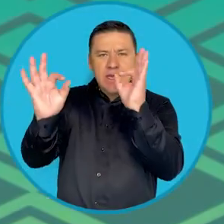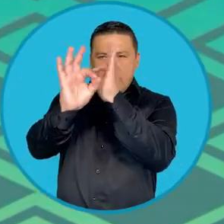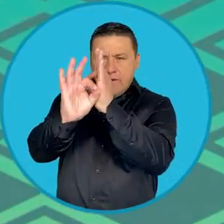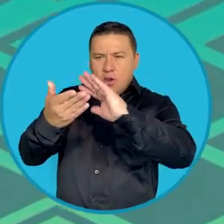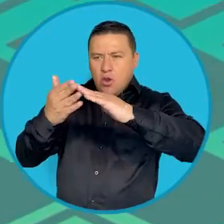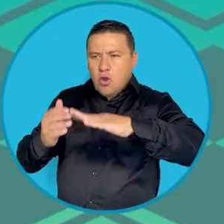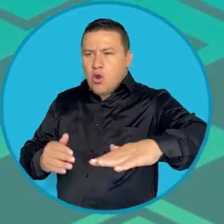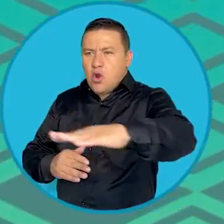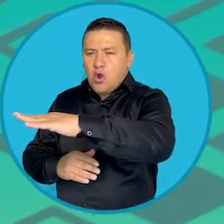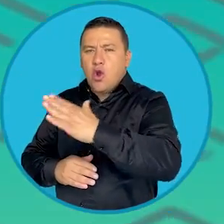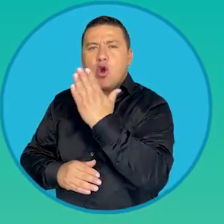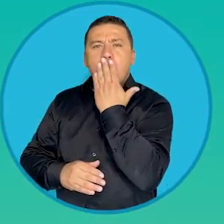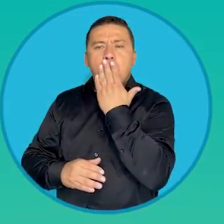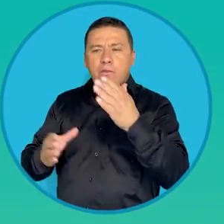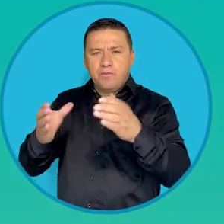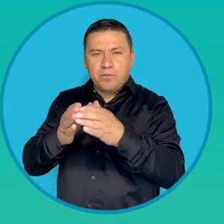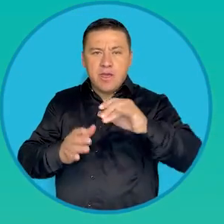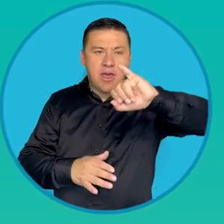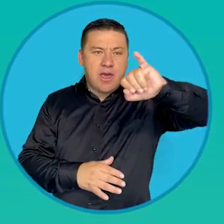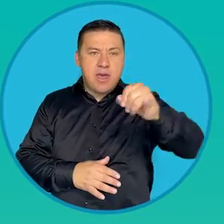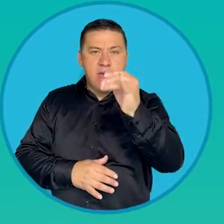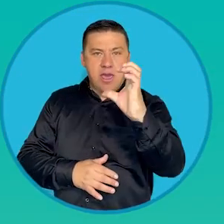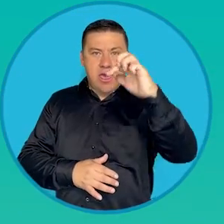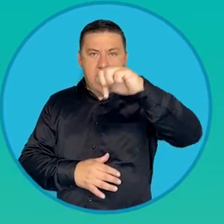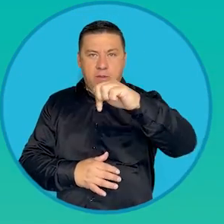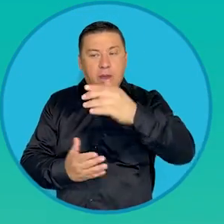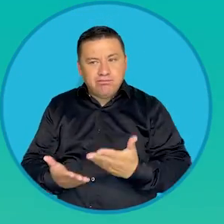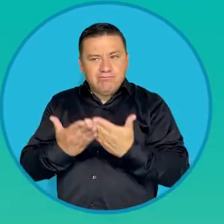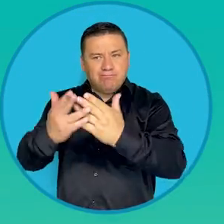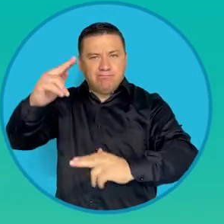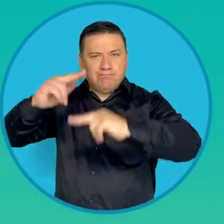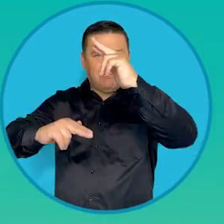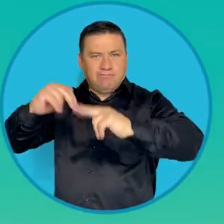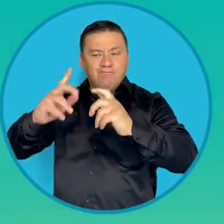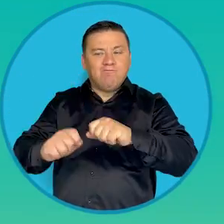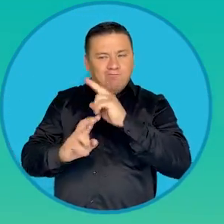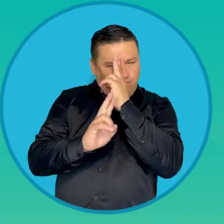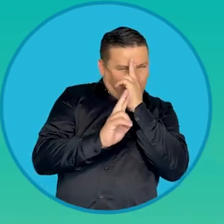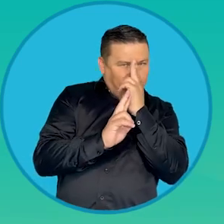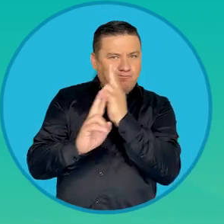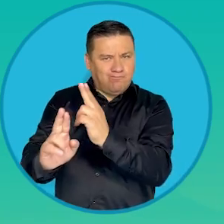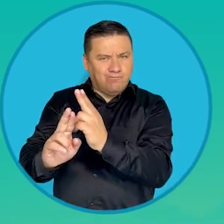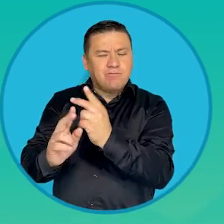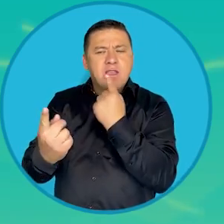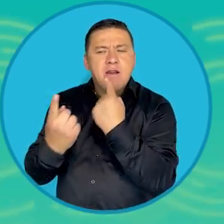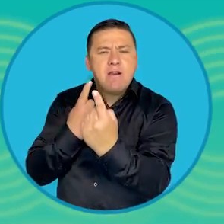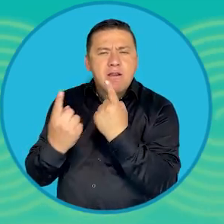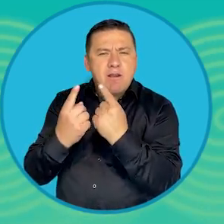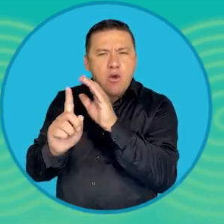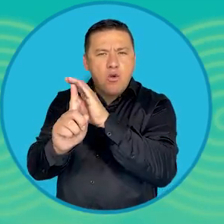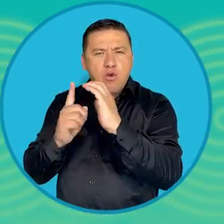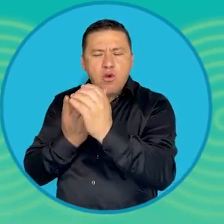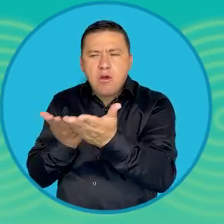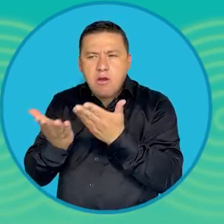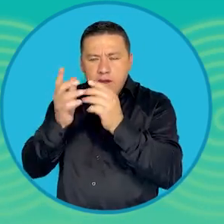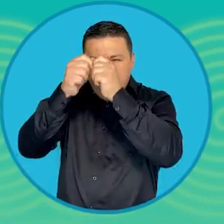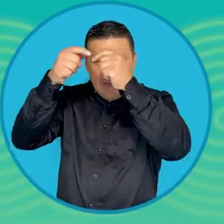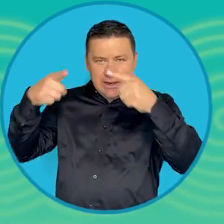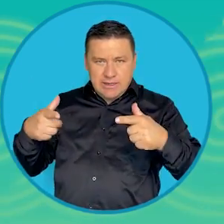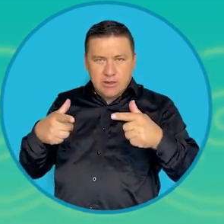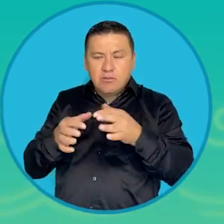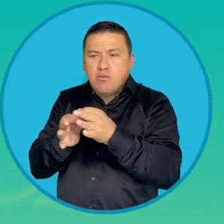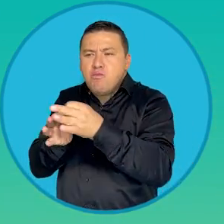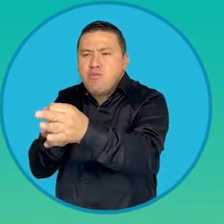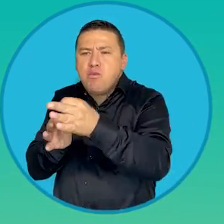Con el enfoque étnico-racial, la JEP continúa construyendo una relación basada en el respeto y el diálogo intercultural entre el